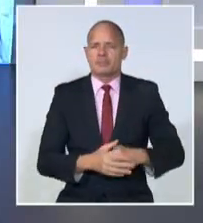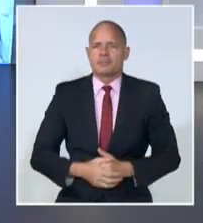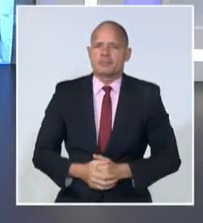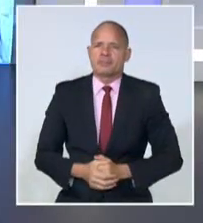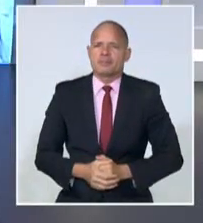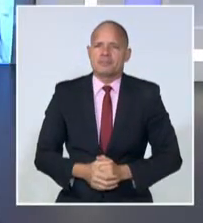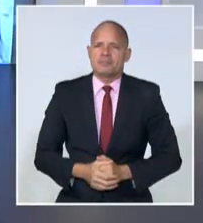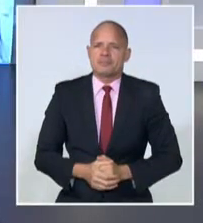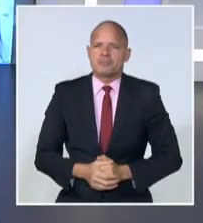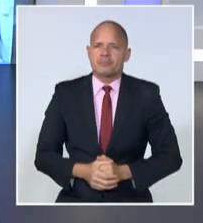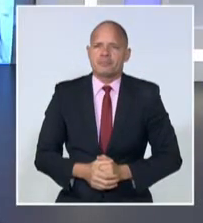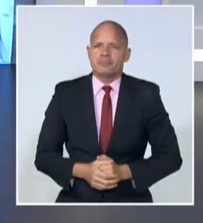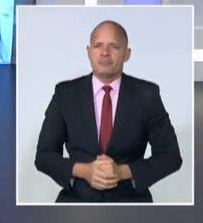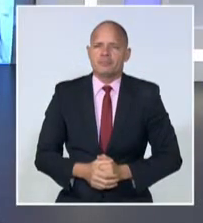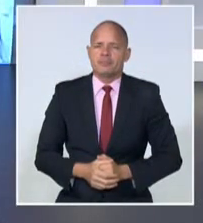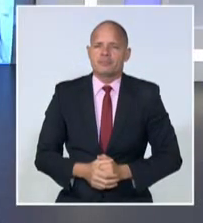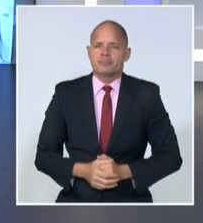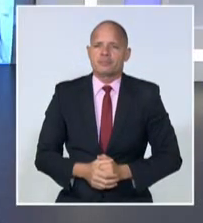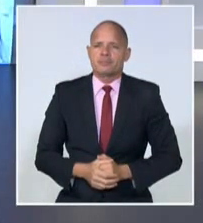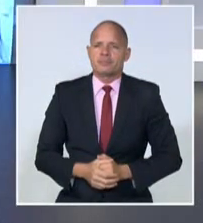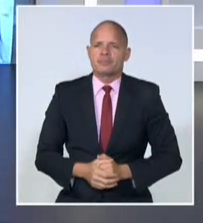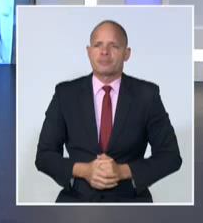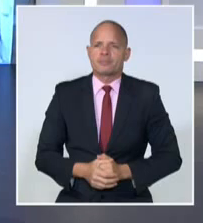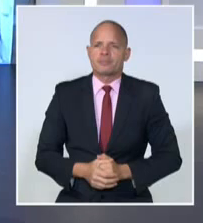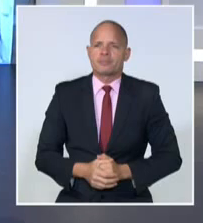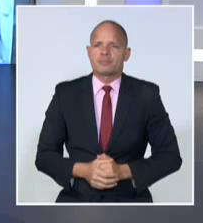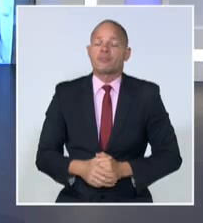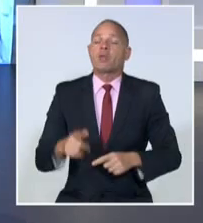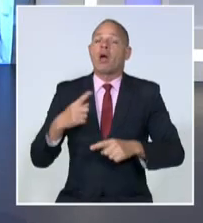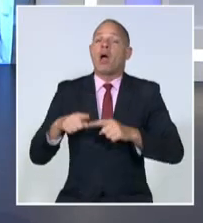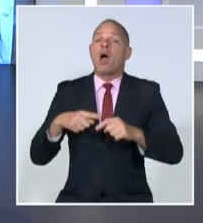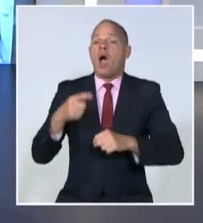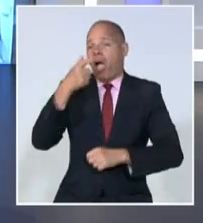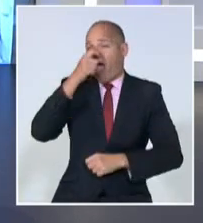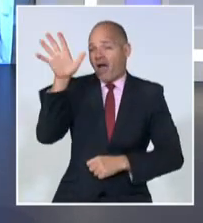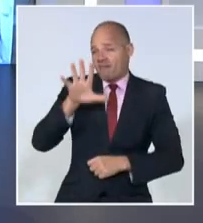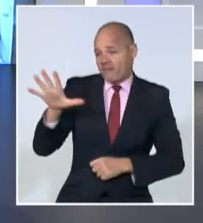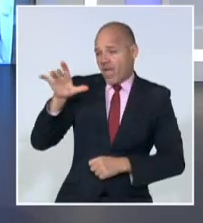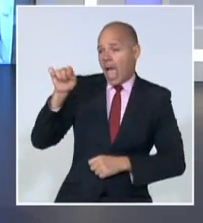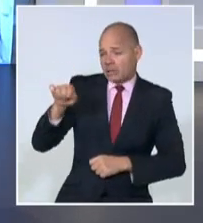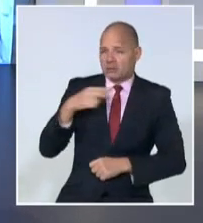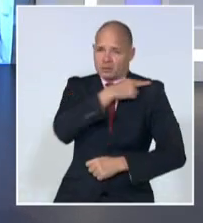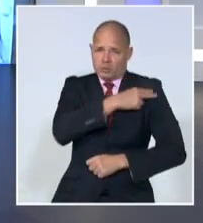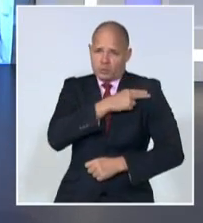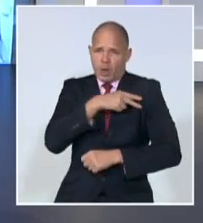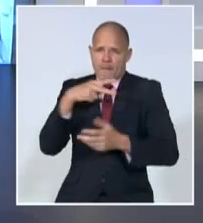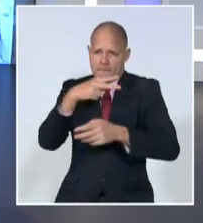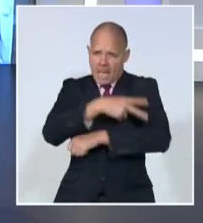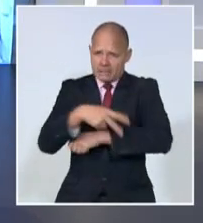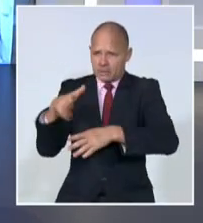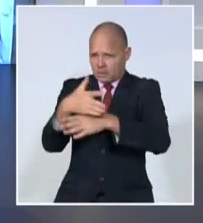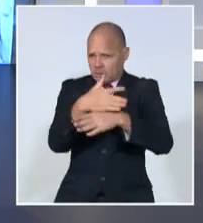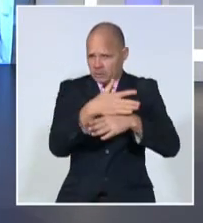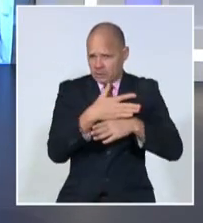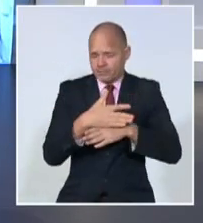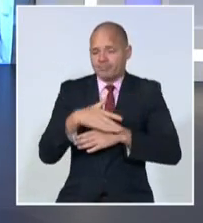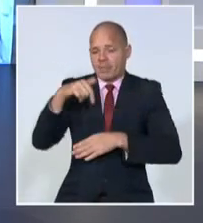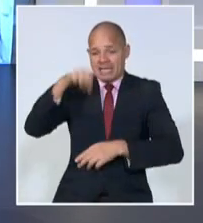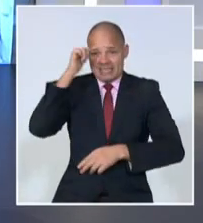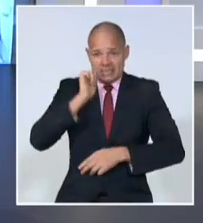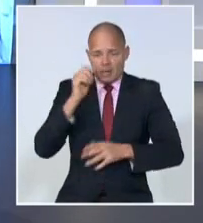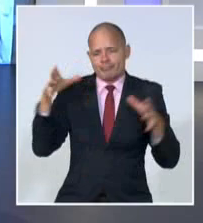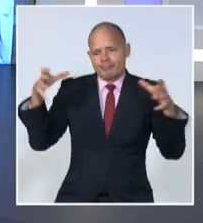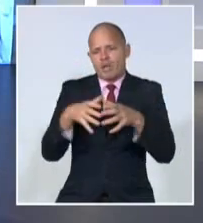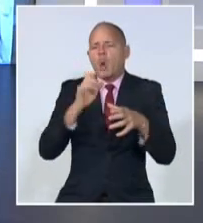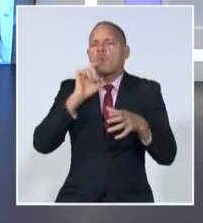Y altos cargos de la comunidad económica de estados del África Occidental se reunirán este fin de semana en Ghana para decidir cómo restaurar el